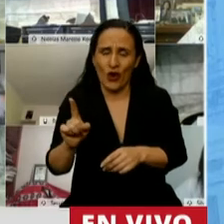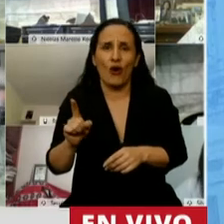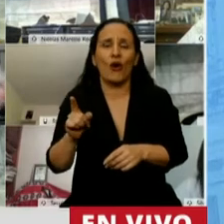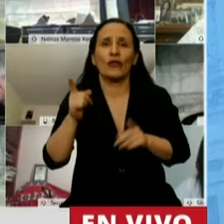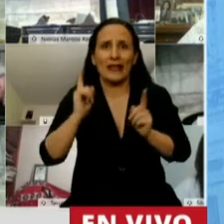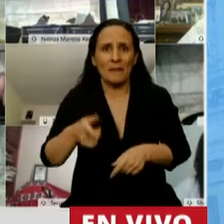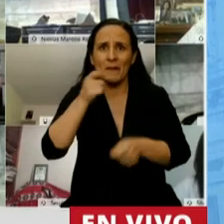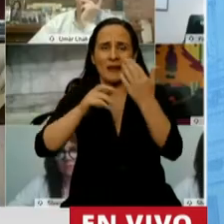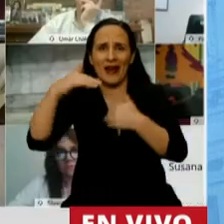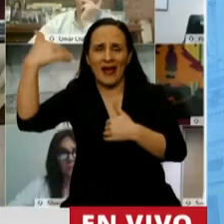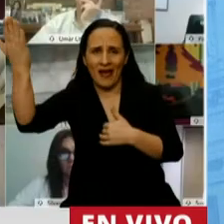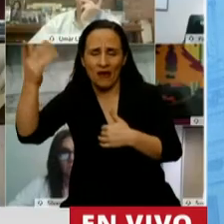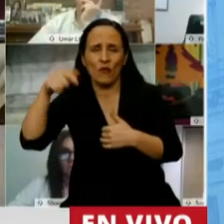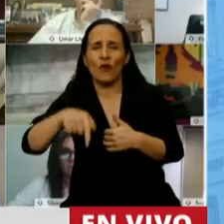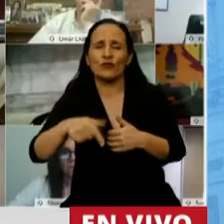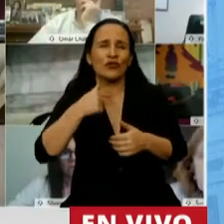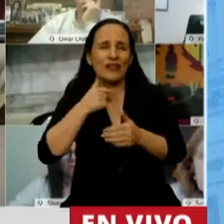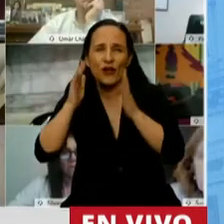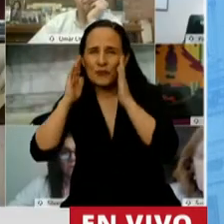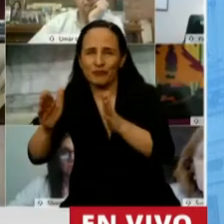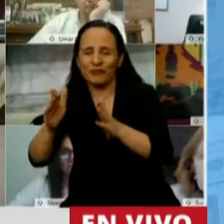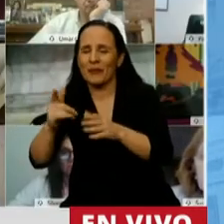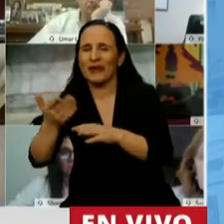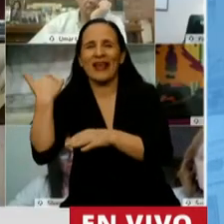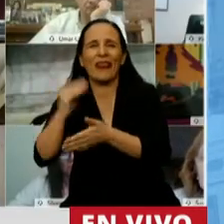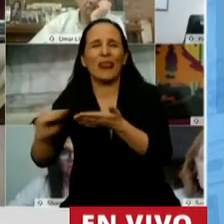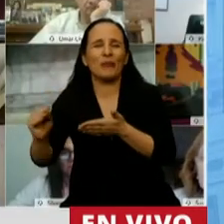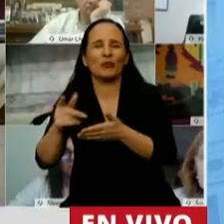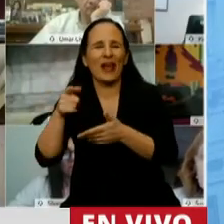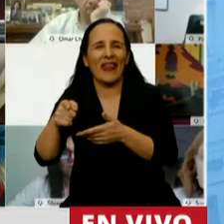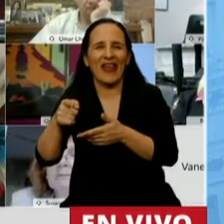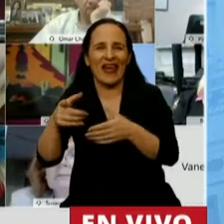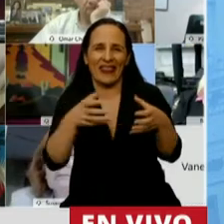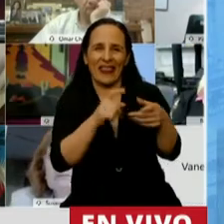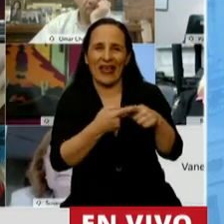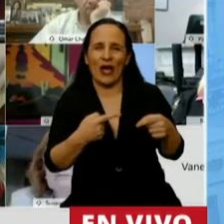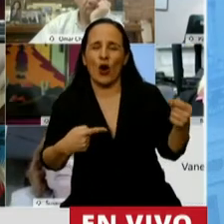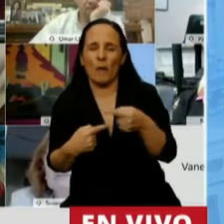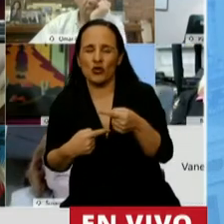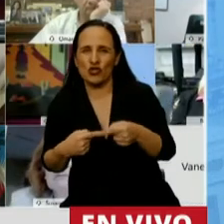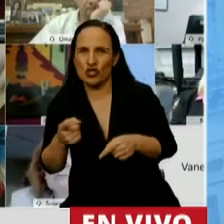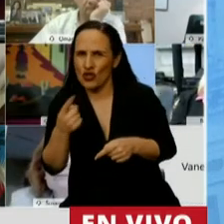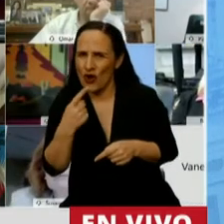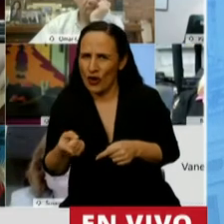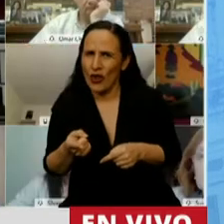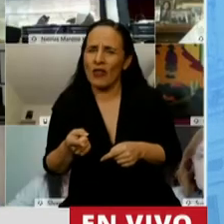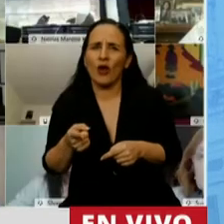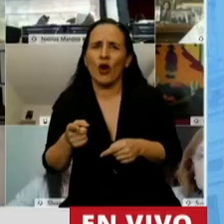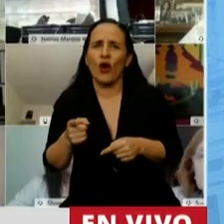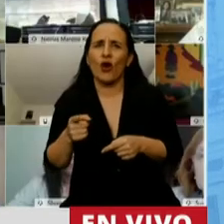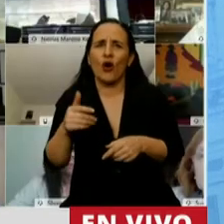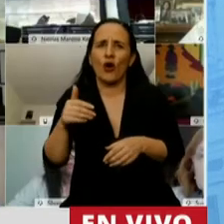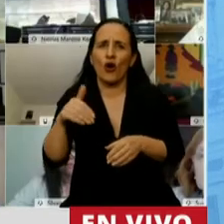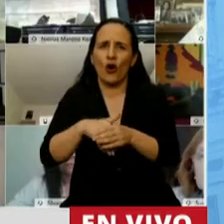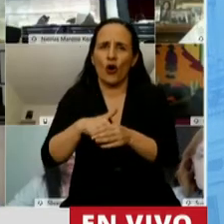aquí me quiero detener un poquito porque una diputada anterior de la oposición planteó que en la elección de octubre del